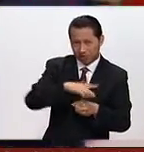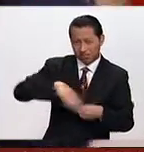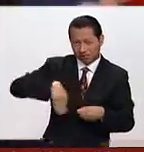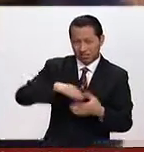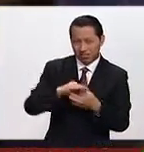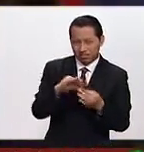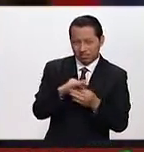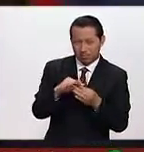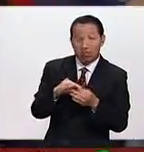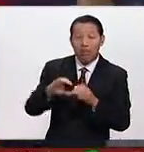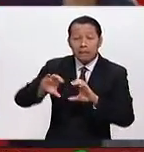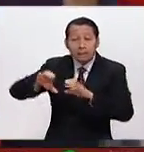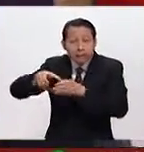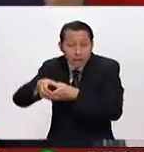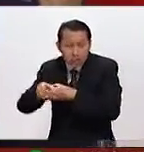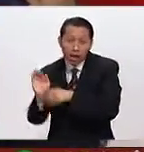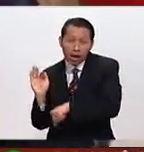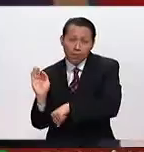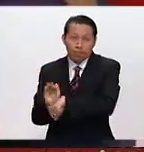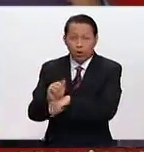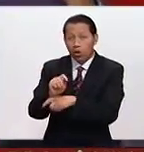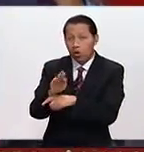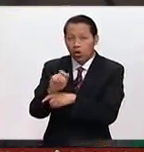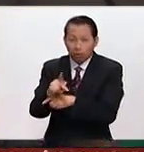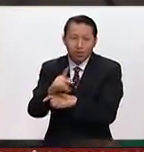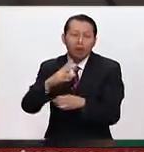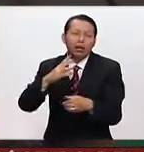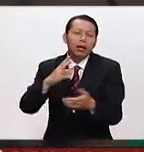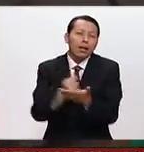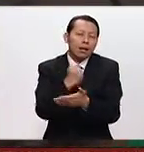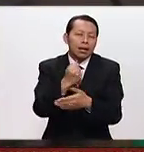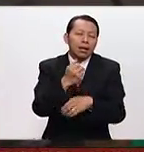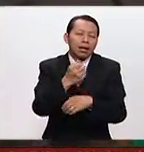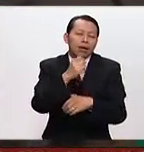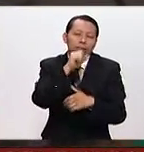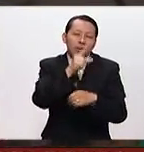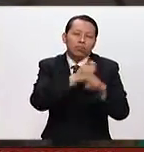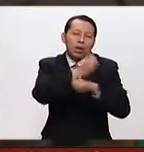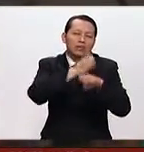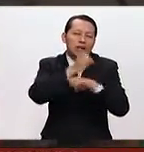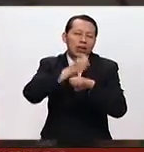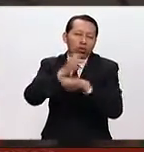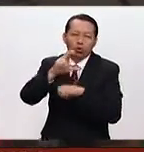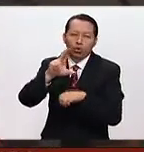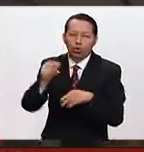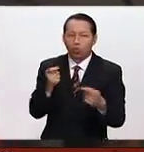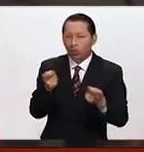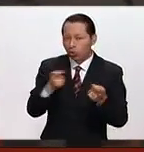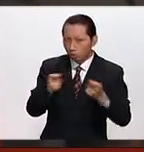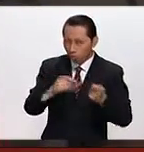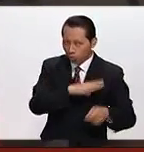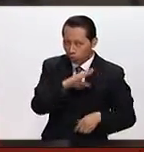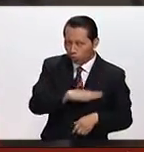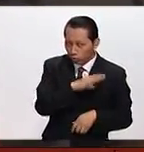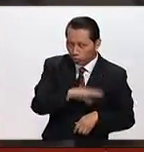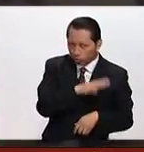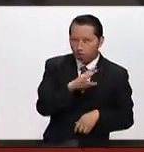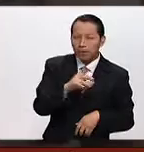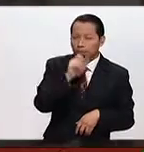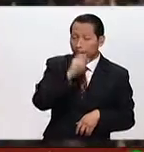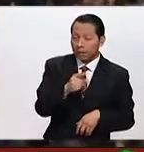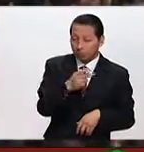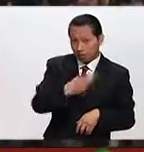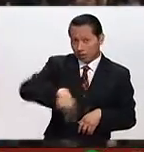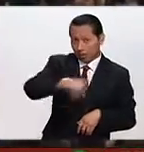suficiente para ganar estados que no están dominados por los blancos, que son los estados columpios, los estados campos de